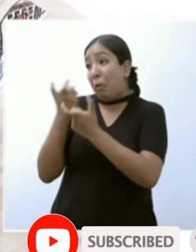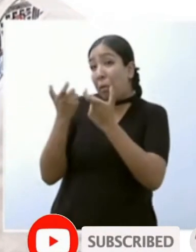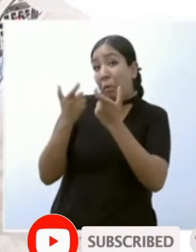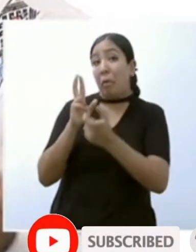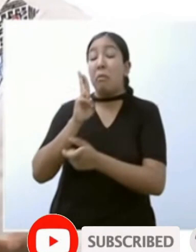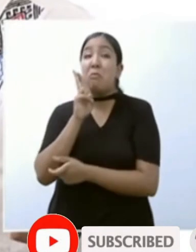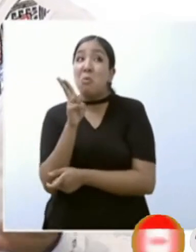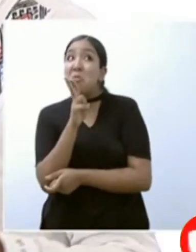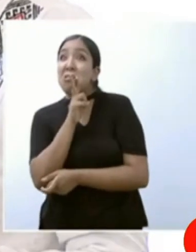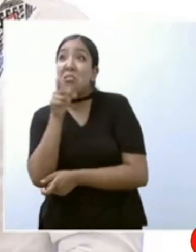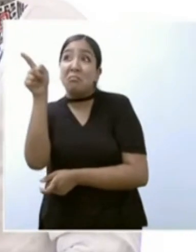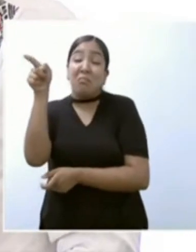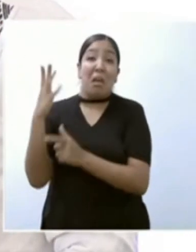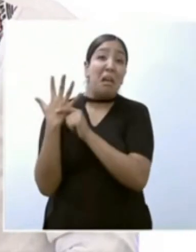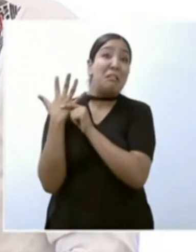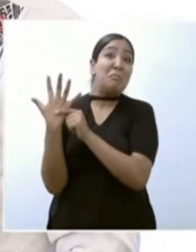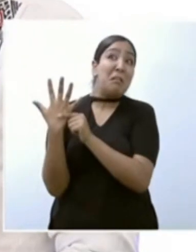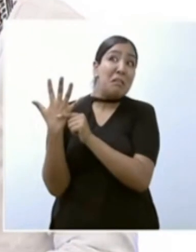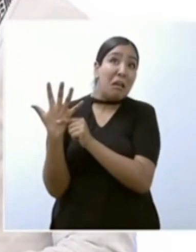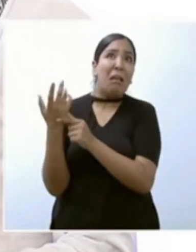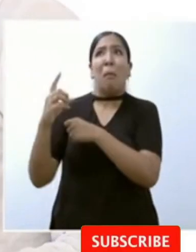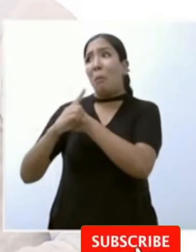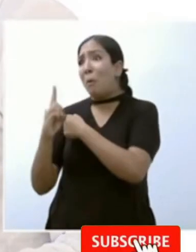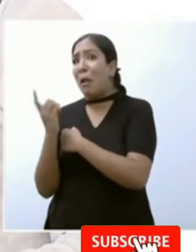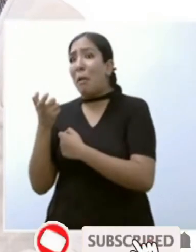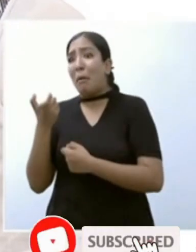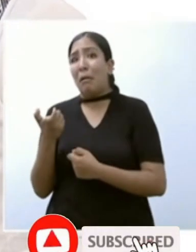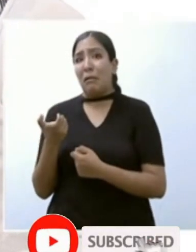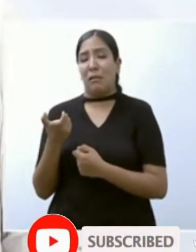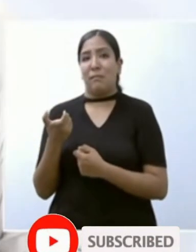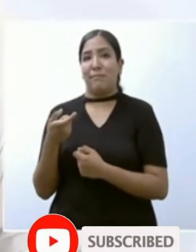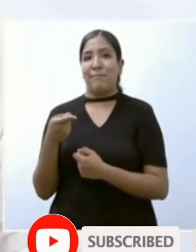pero pues yo siempre digo lo que pienso mi pecho no es bodega.